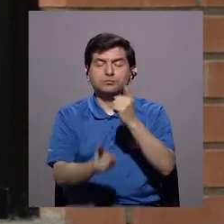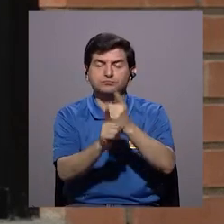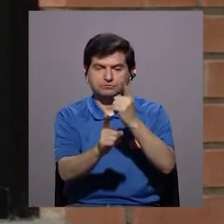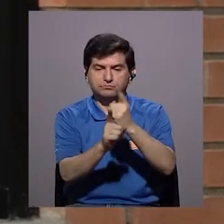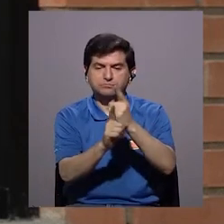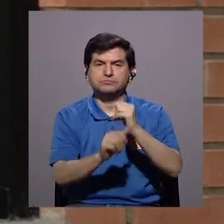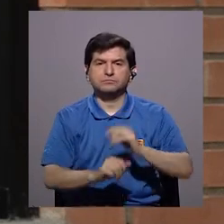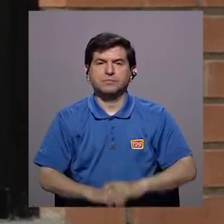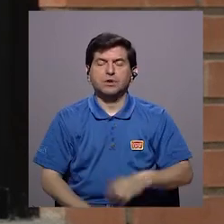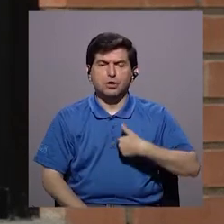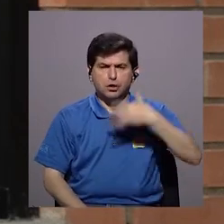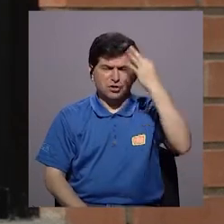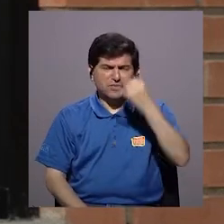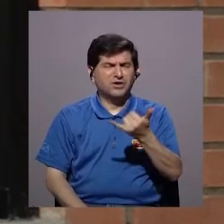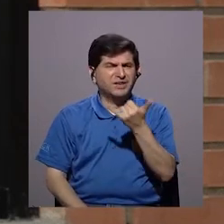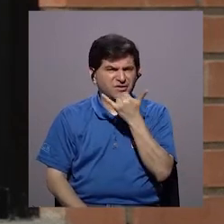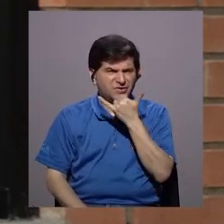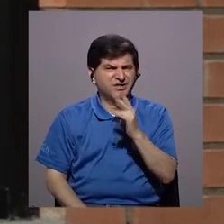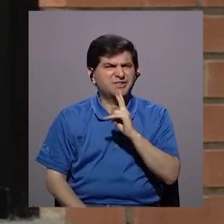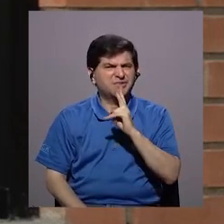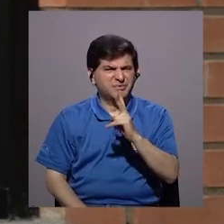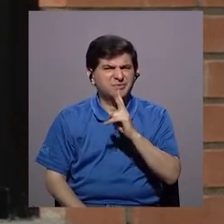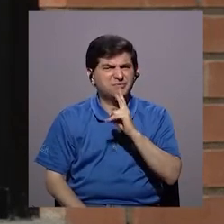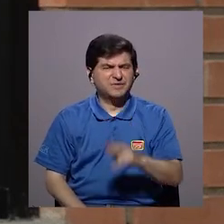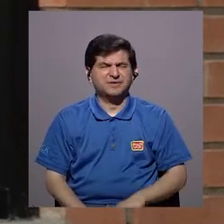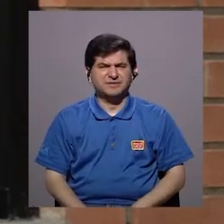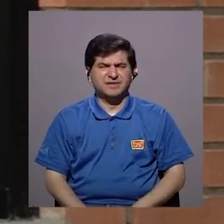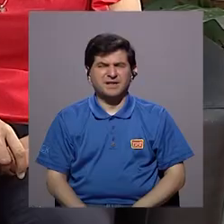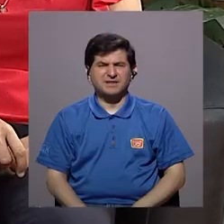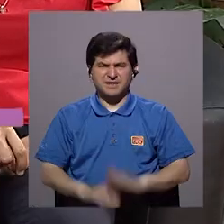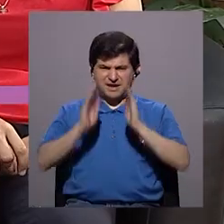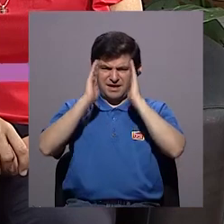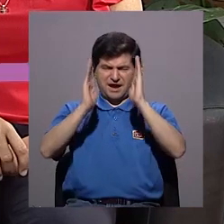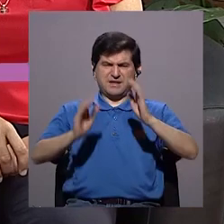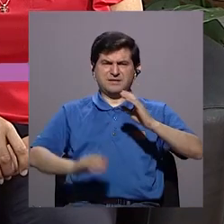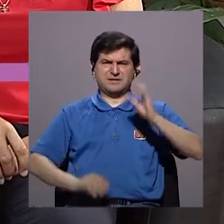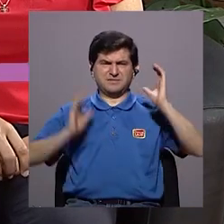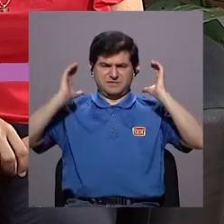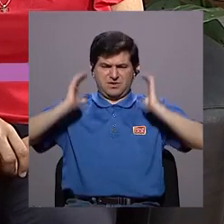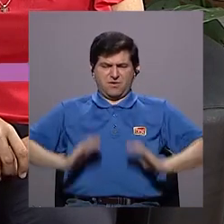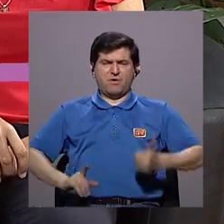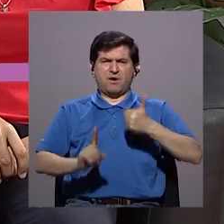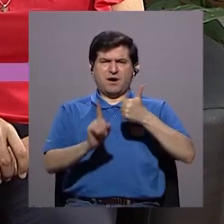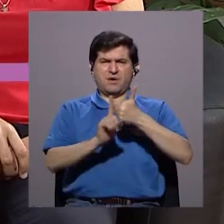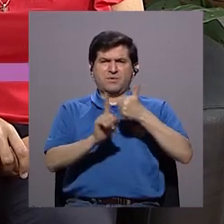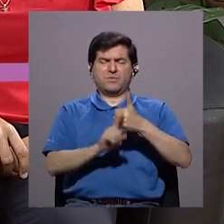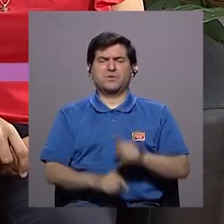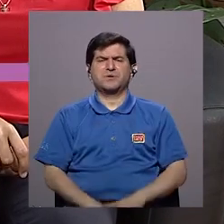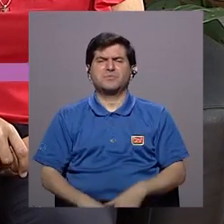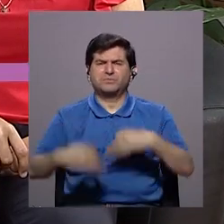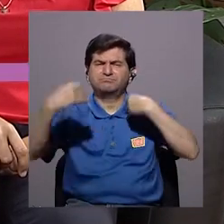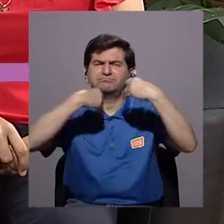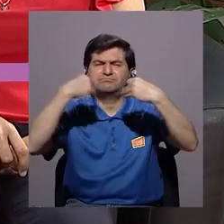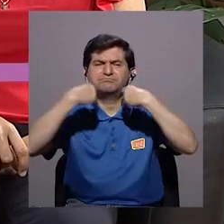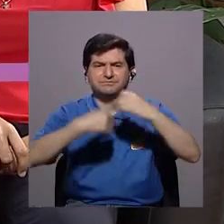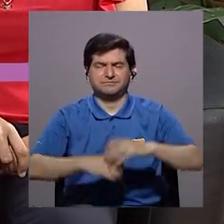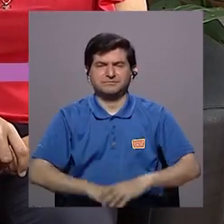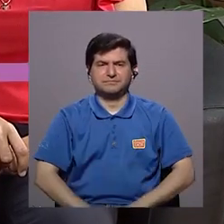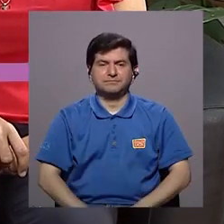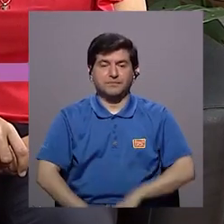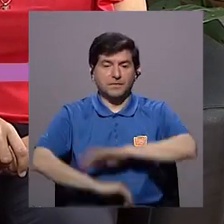Exactamente. Y a veces, yo creo que fallamos en eso, ¿verdad? En escuchar a nuestro propio cuerpo. Quiero que me expliques esto. Claro.